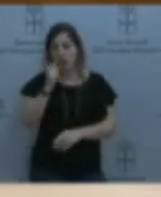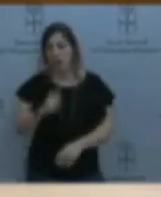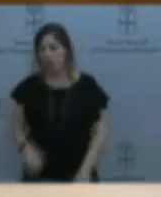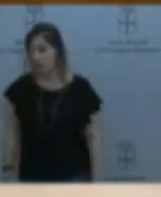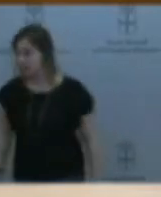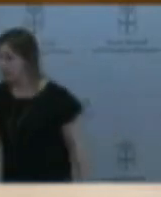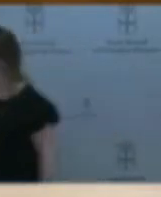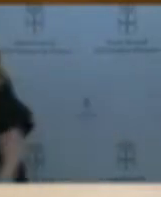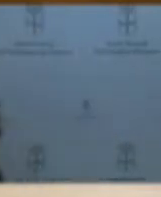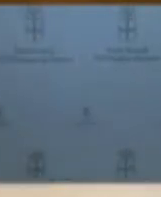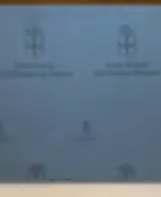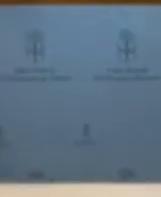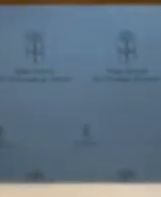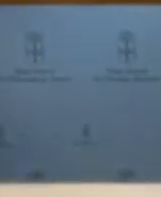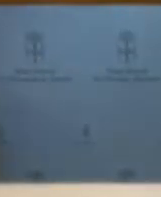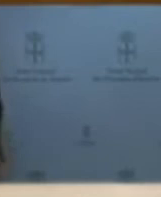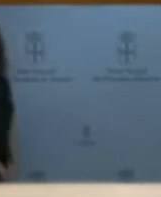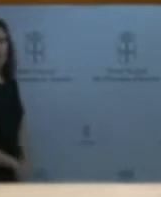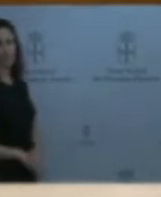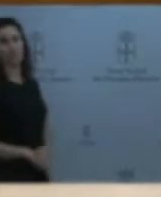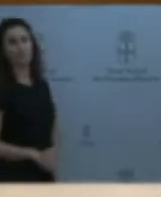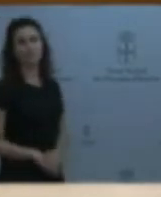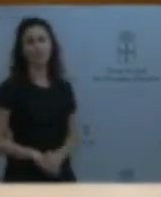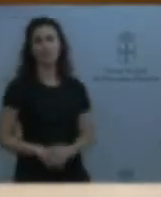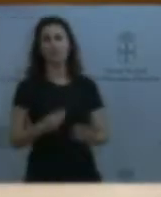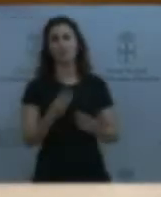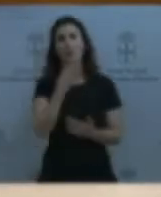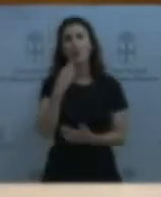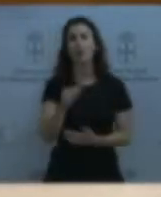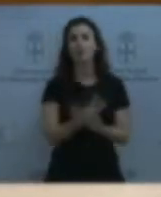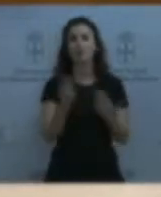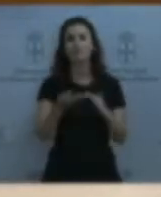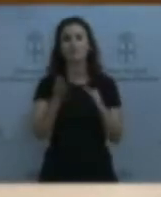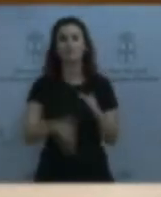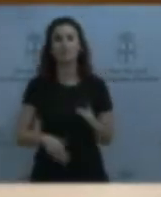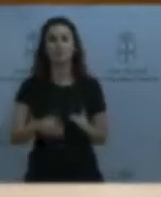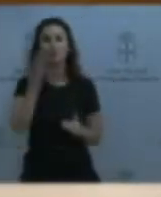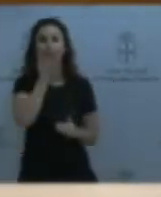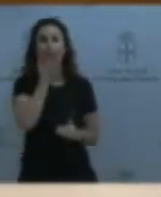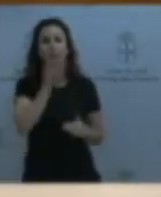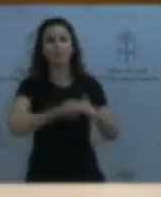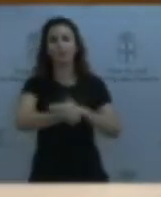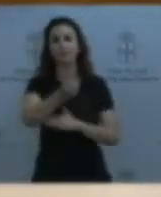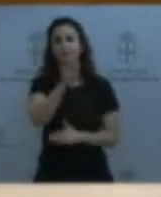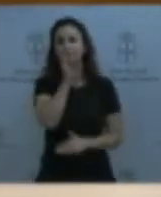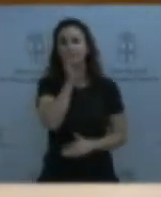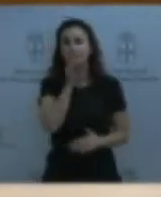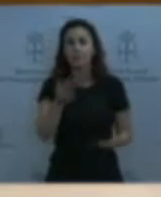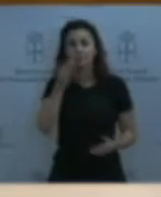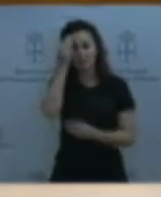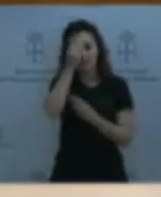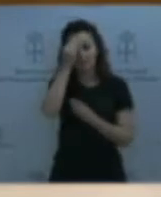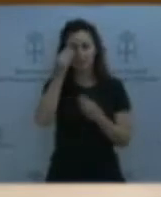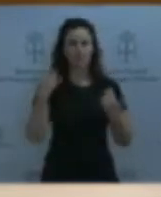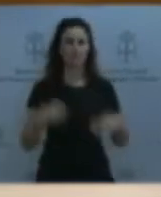escolarizar, que mire que si puede ser grave esto, que para que se haga una idea así a